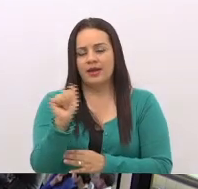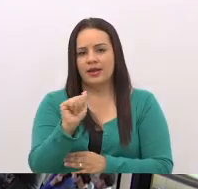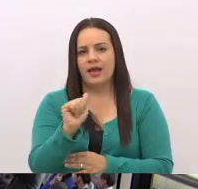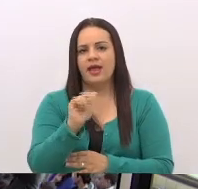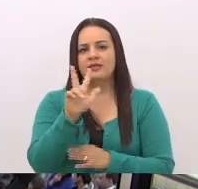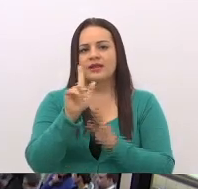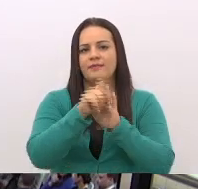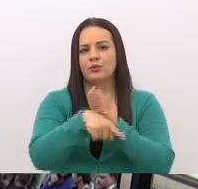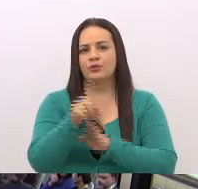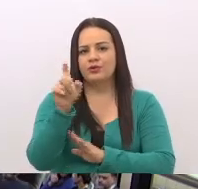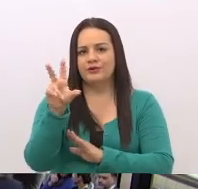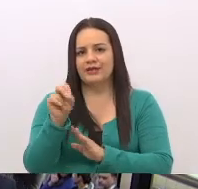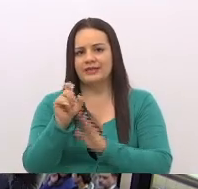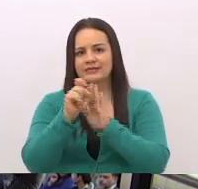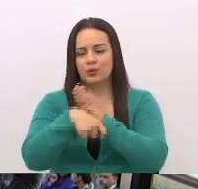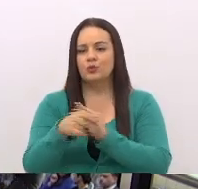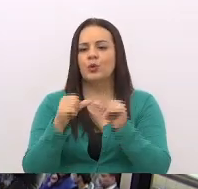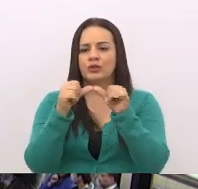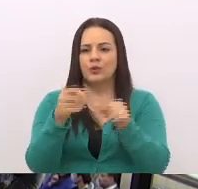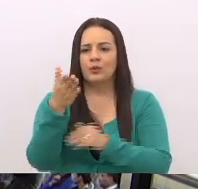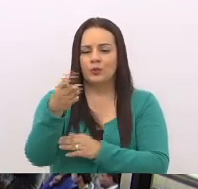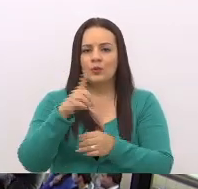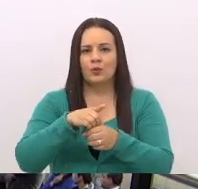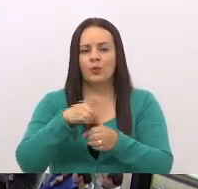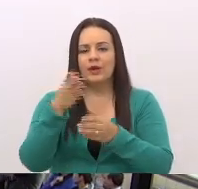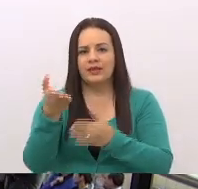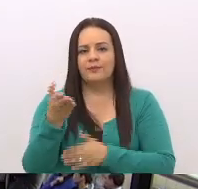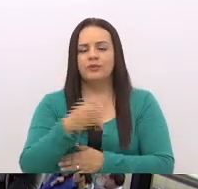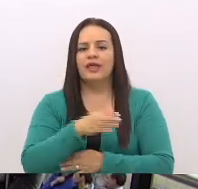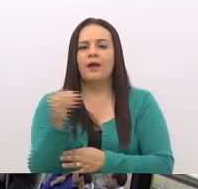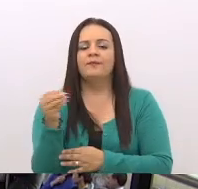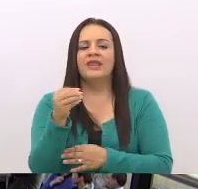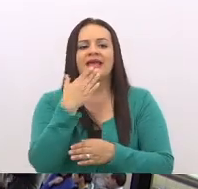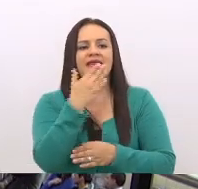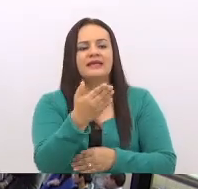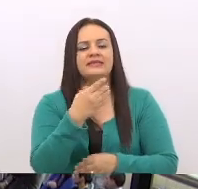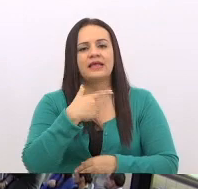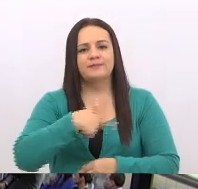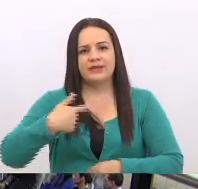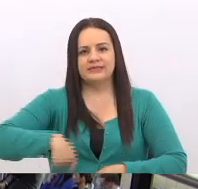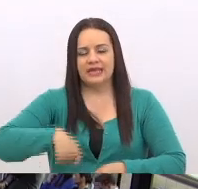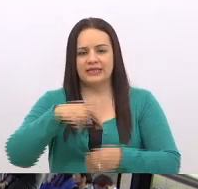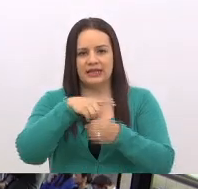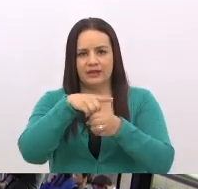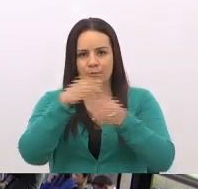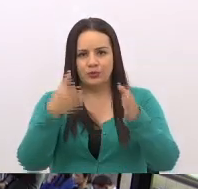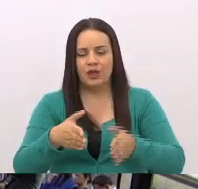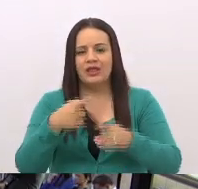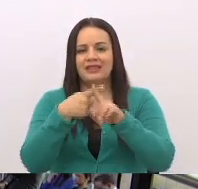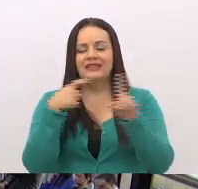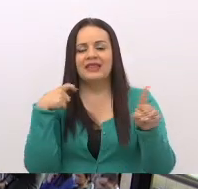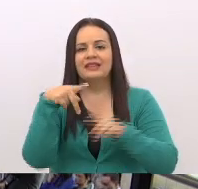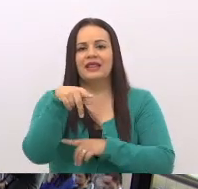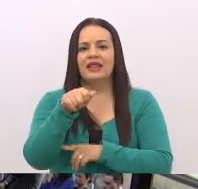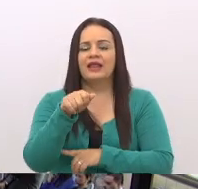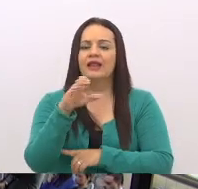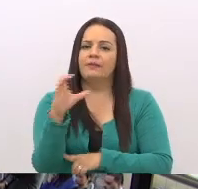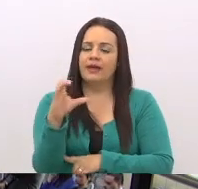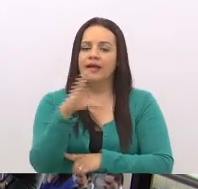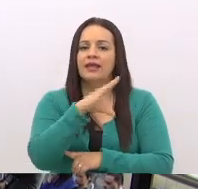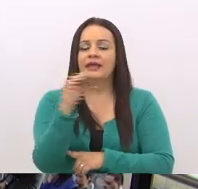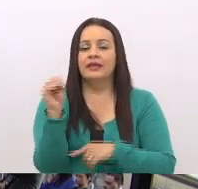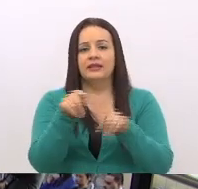Gracias, diputado presidente. Queremos anunciar desde la fracción del Partido de Unidad Social Cristiana y del